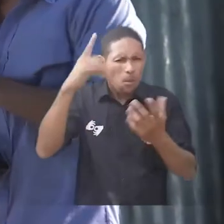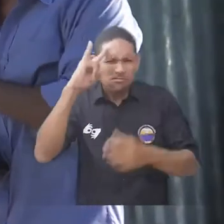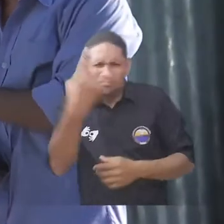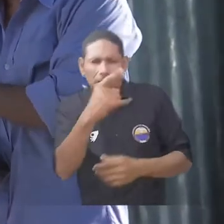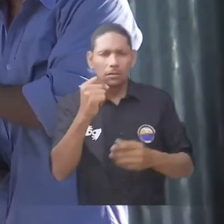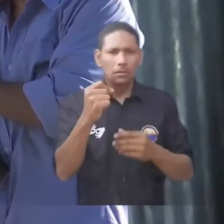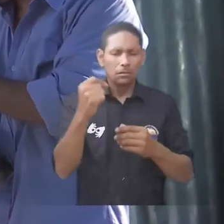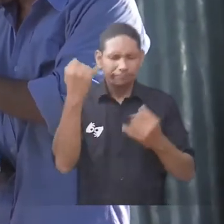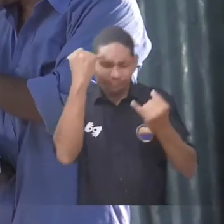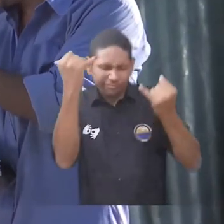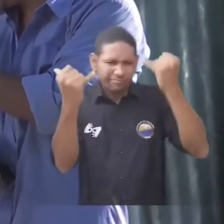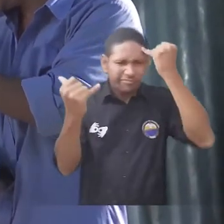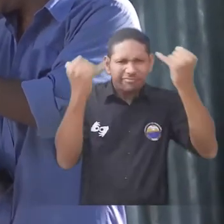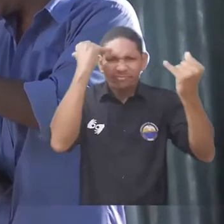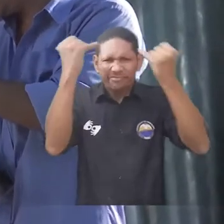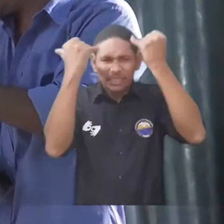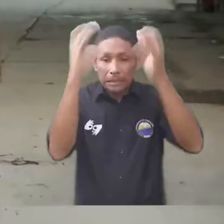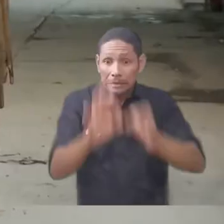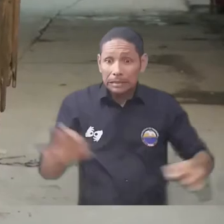del Caribe colombiano.